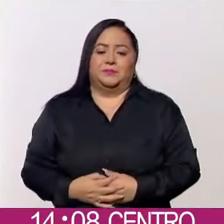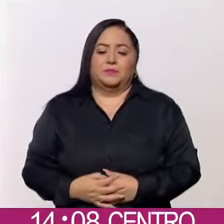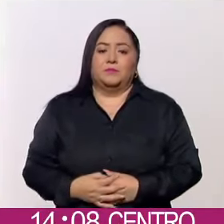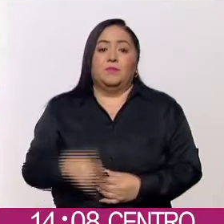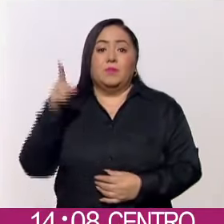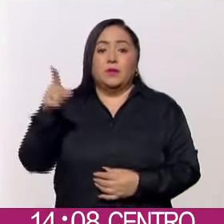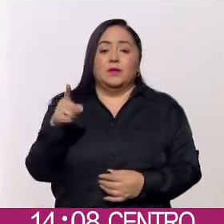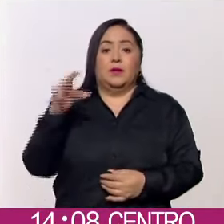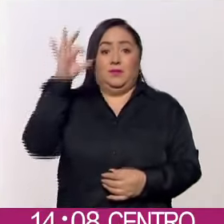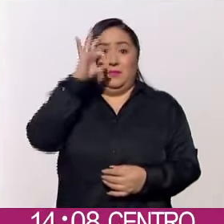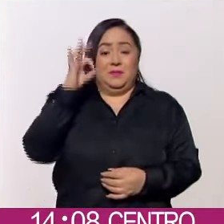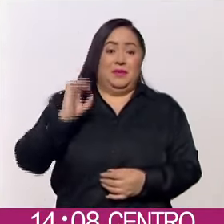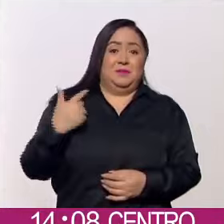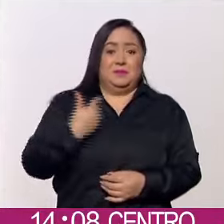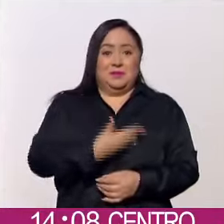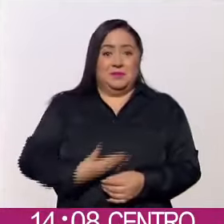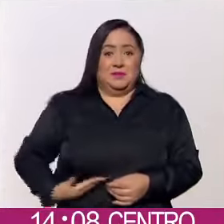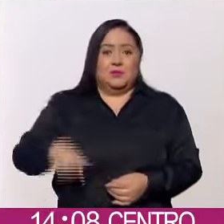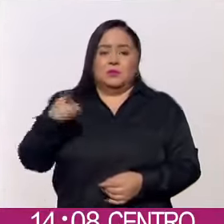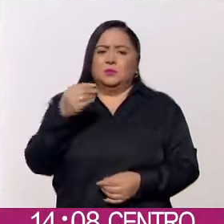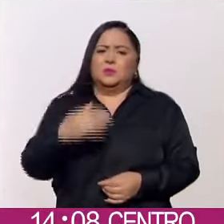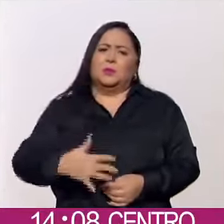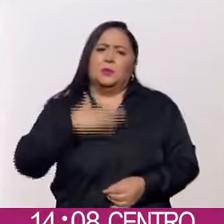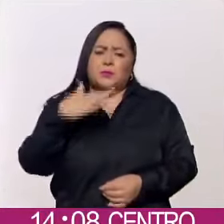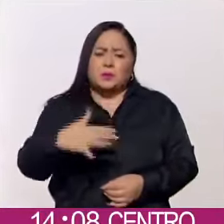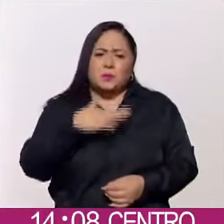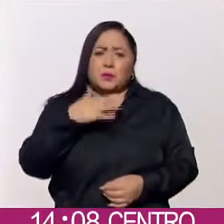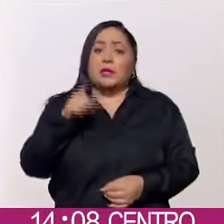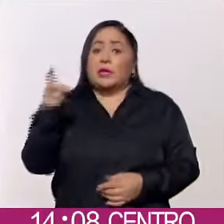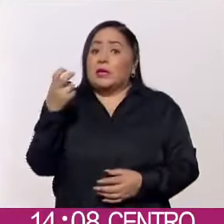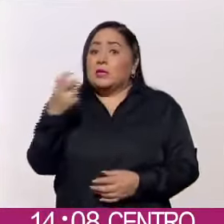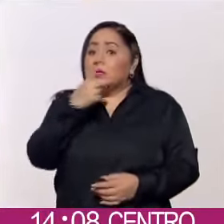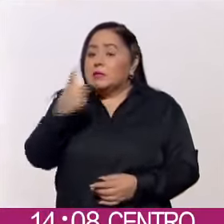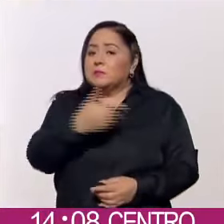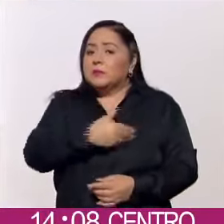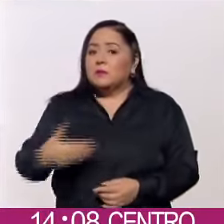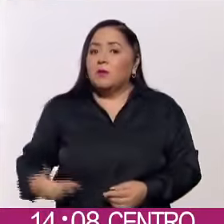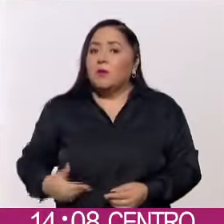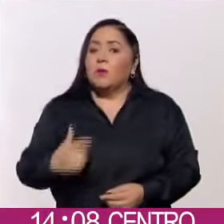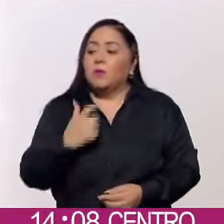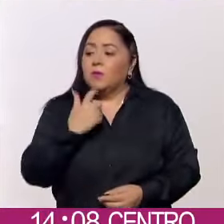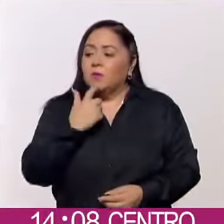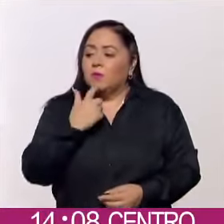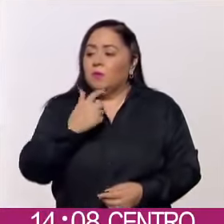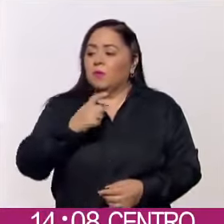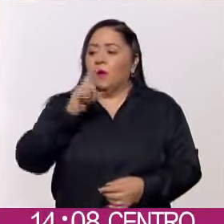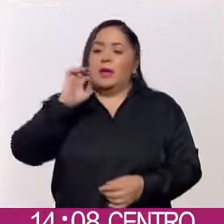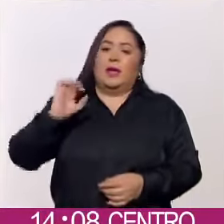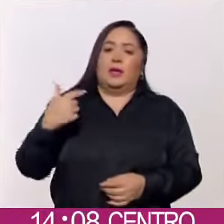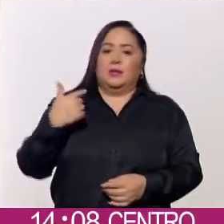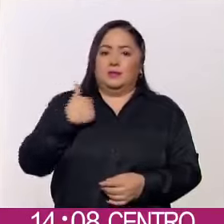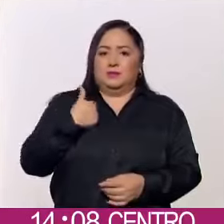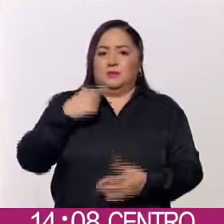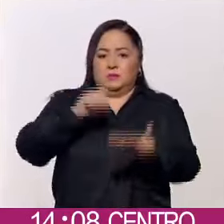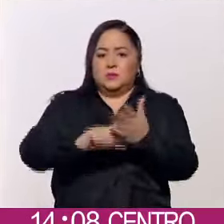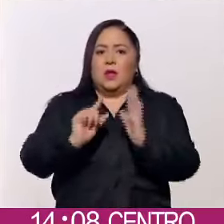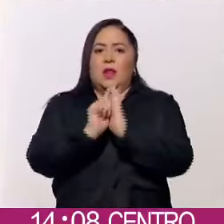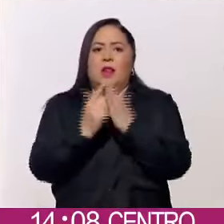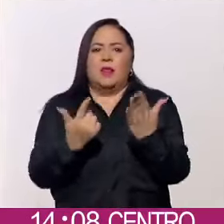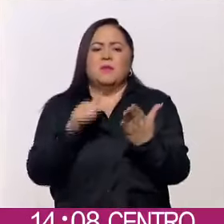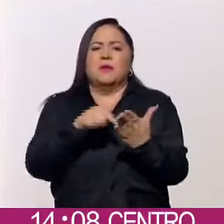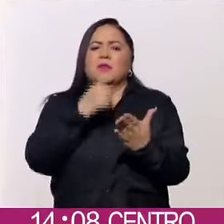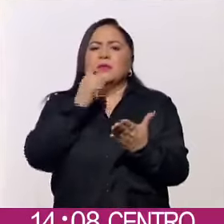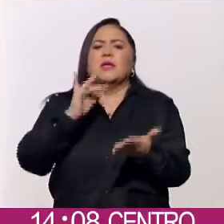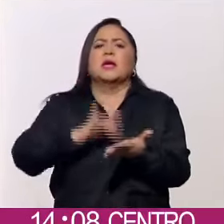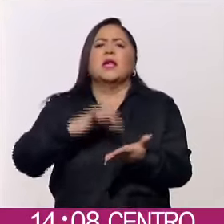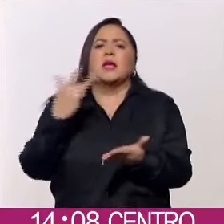Felipe Calderón, el usurpador. Así describe el presidente López Obrador al exmandatario en su libro Gracias,